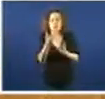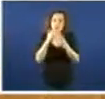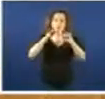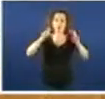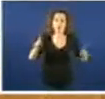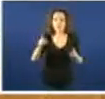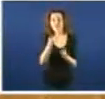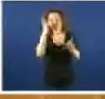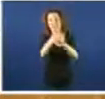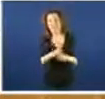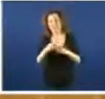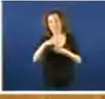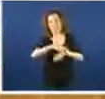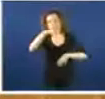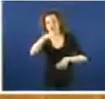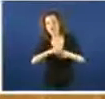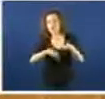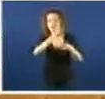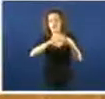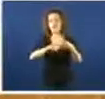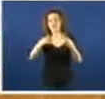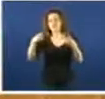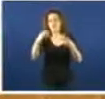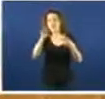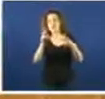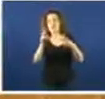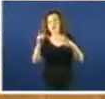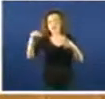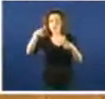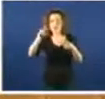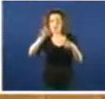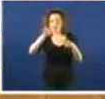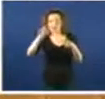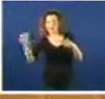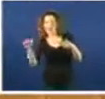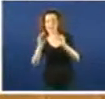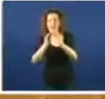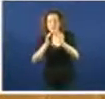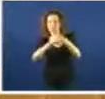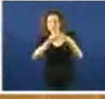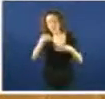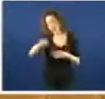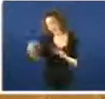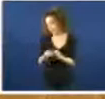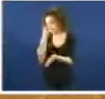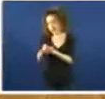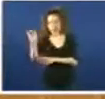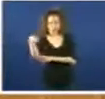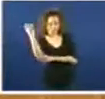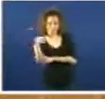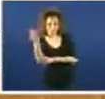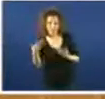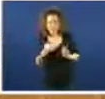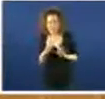antiácidos, antiinflamatorios, vagos artificiais. Por outra banda, se instala o repago en ambulancias que